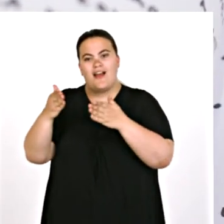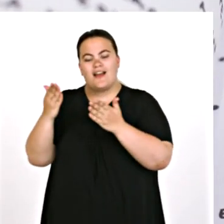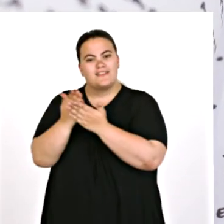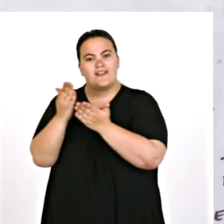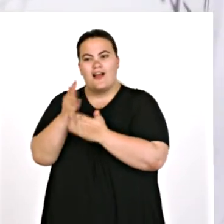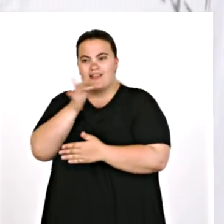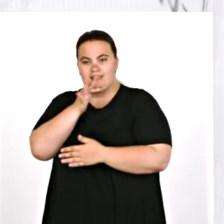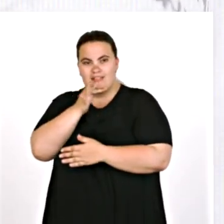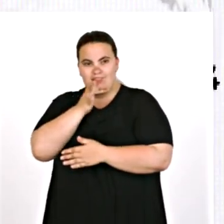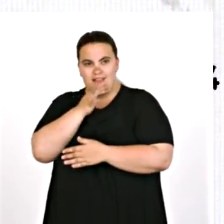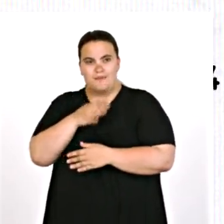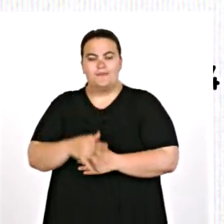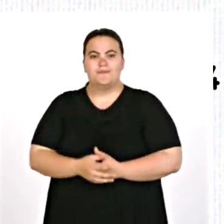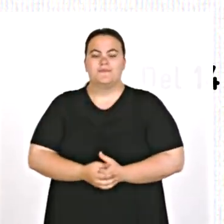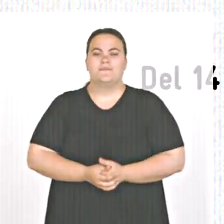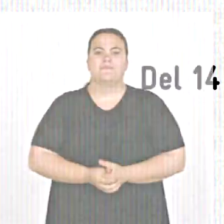acabando la hora.